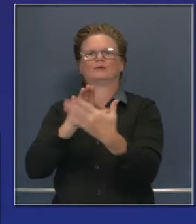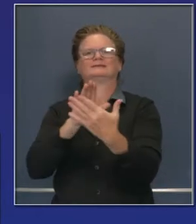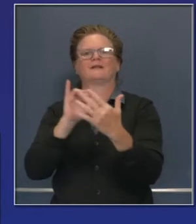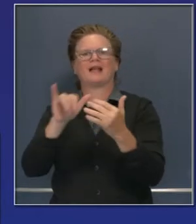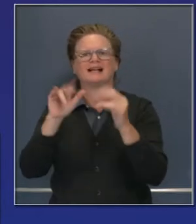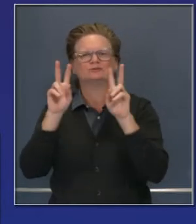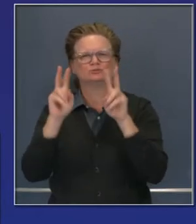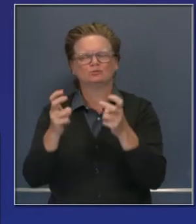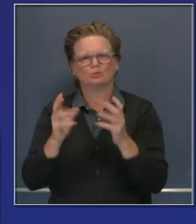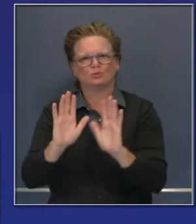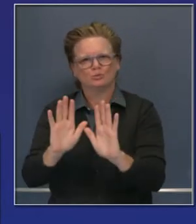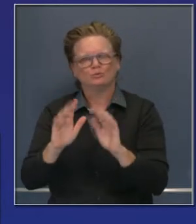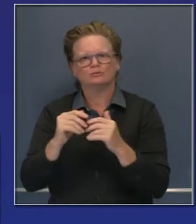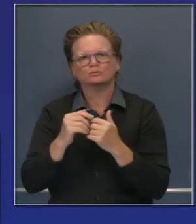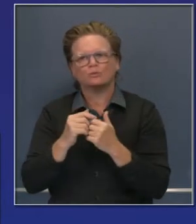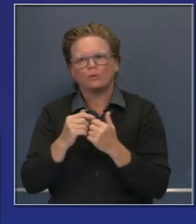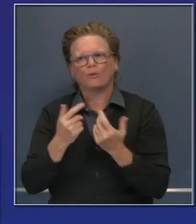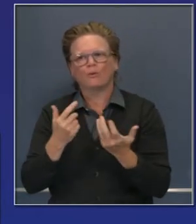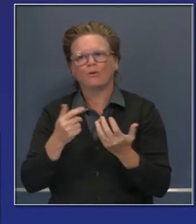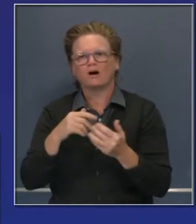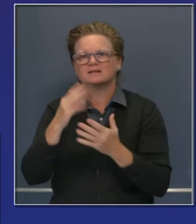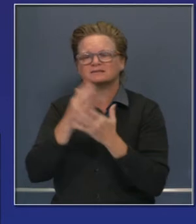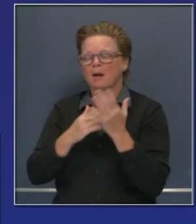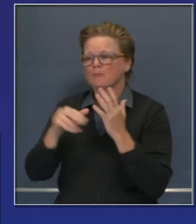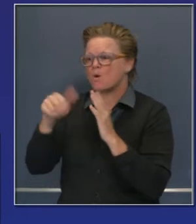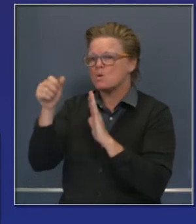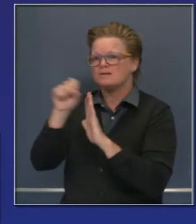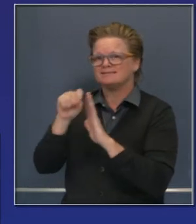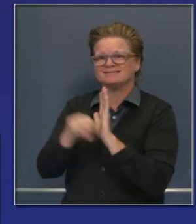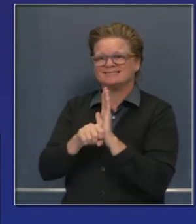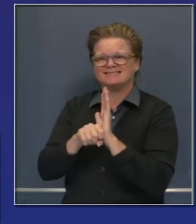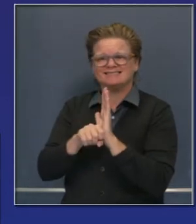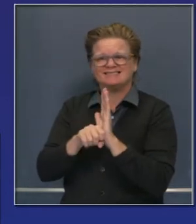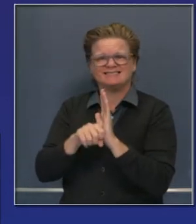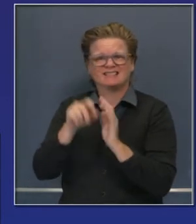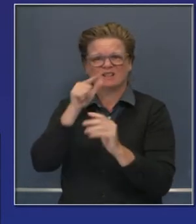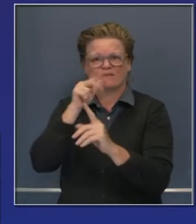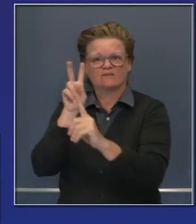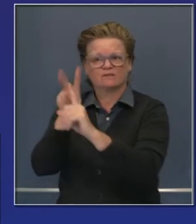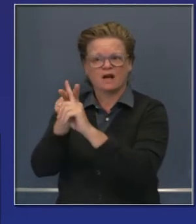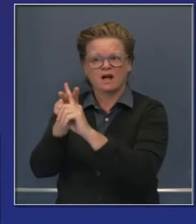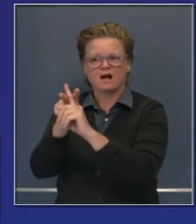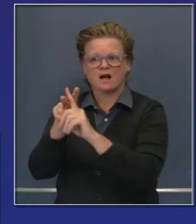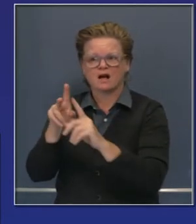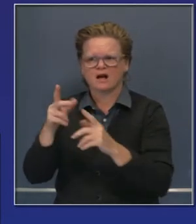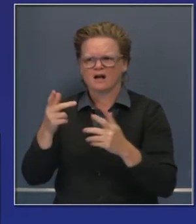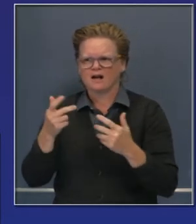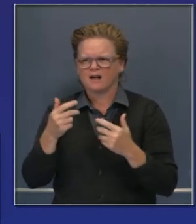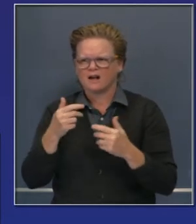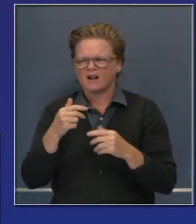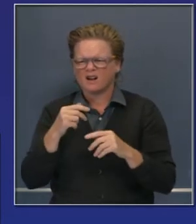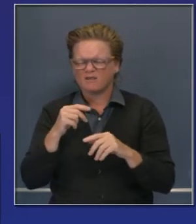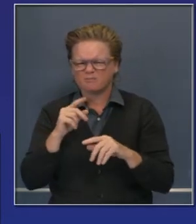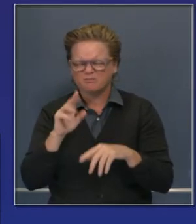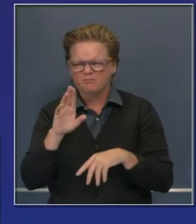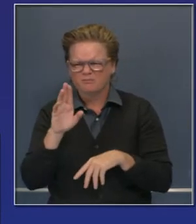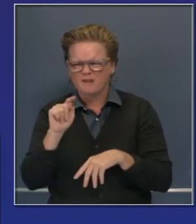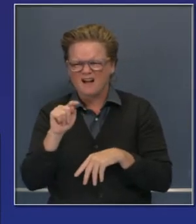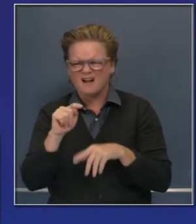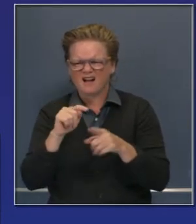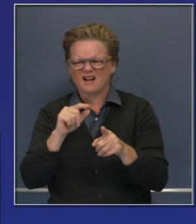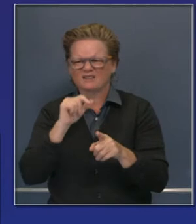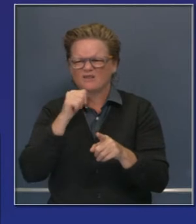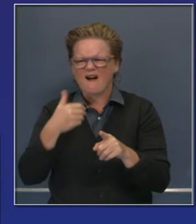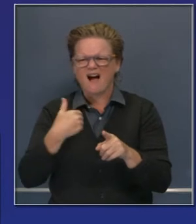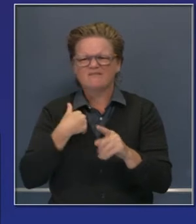Unidos, desproporcionadamente en estados que no tienen impuestos sobre la renta. Por razones obvias, en el